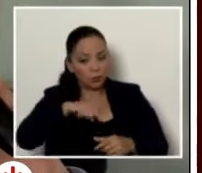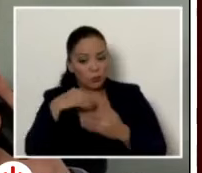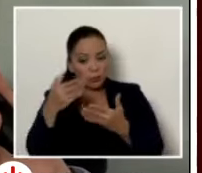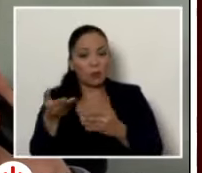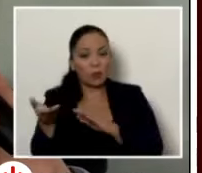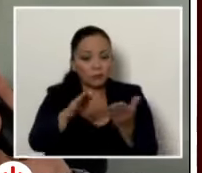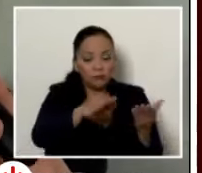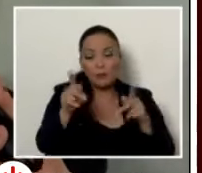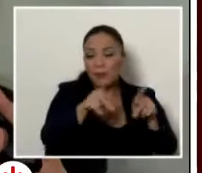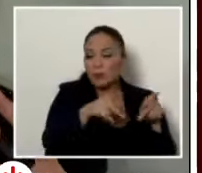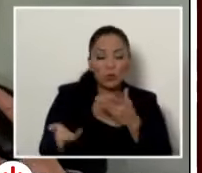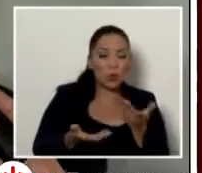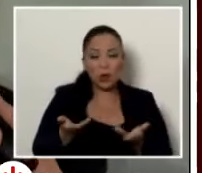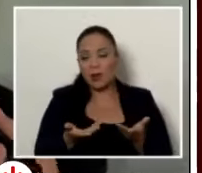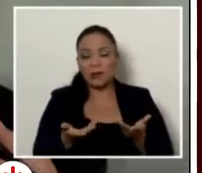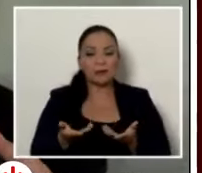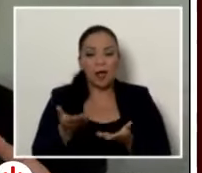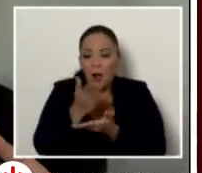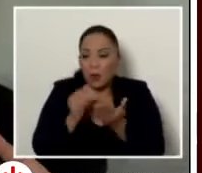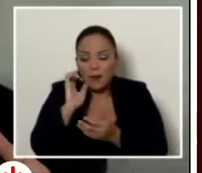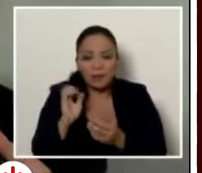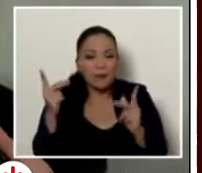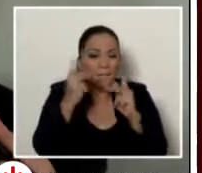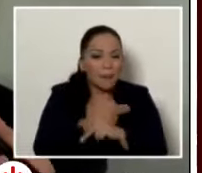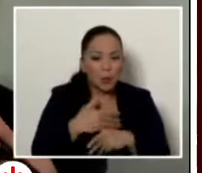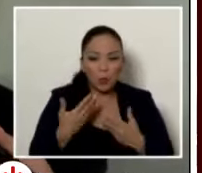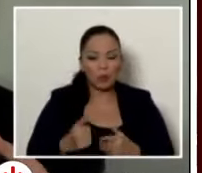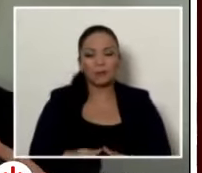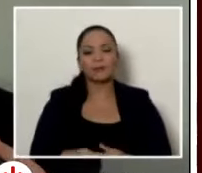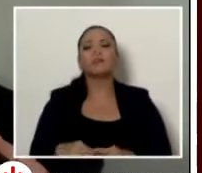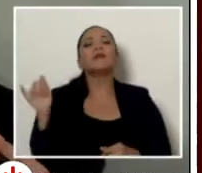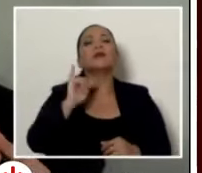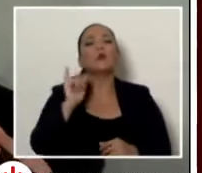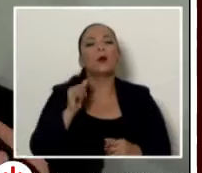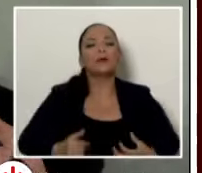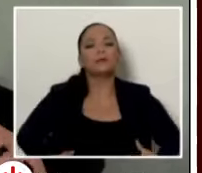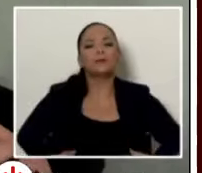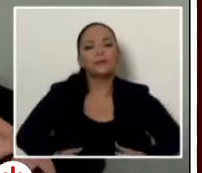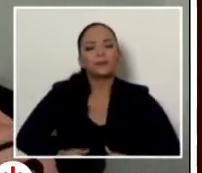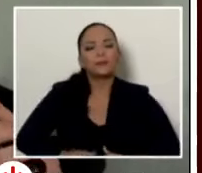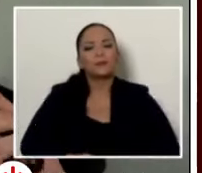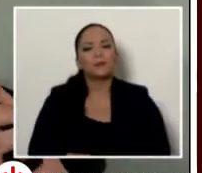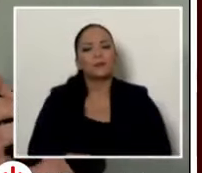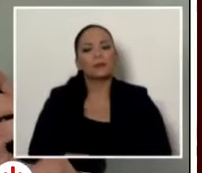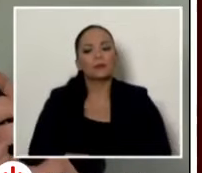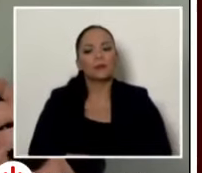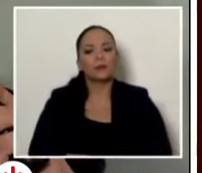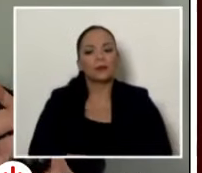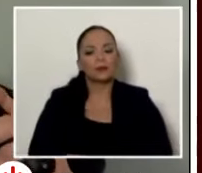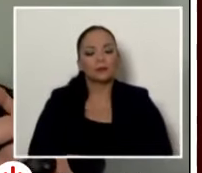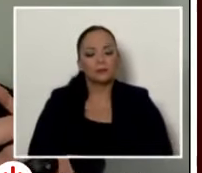por ejemplo por ese caso vemos también don Rodrigo con la misma pregunta parqueo de los